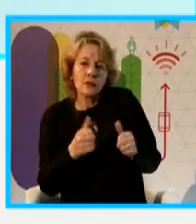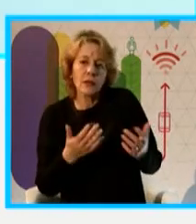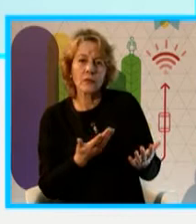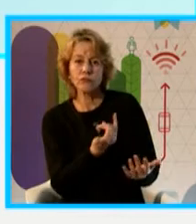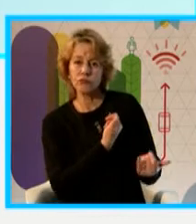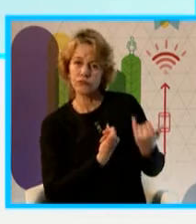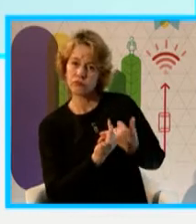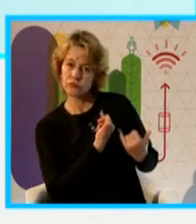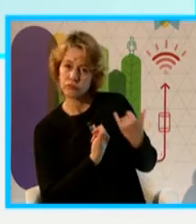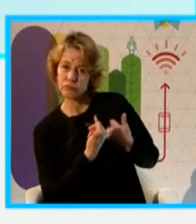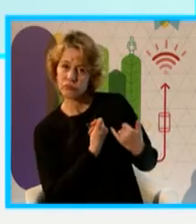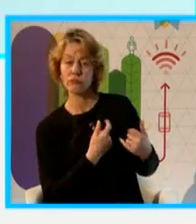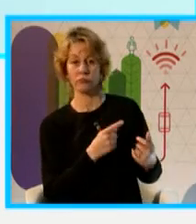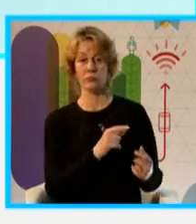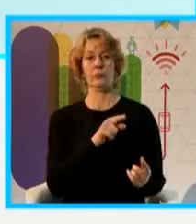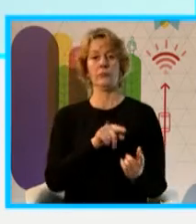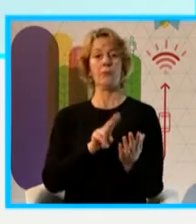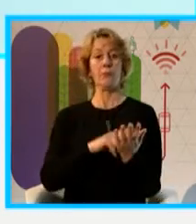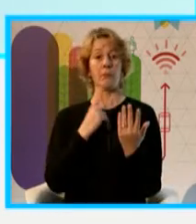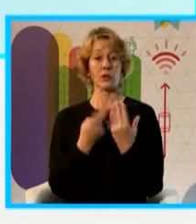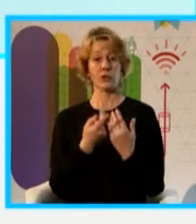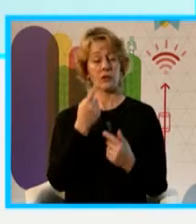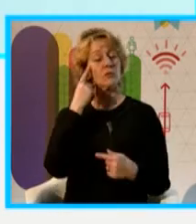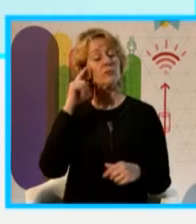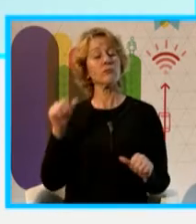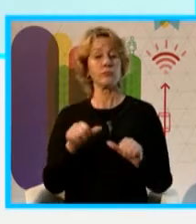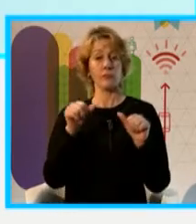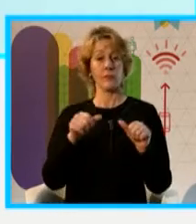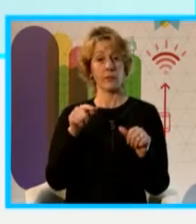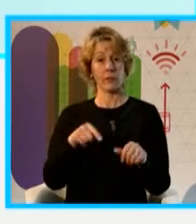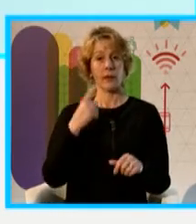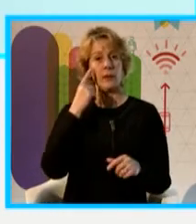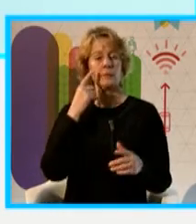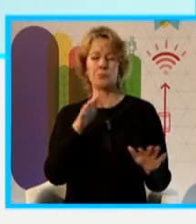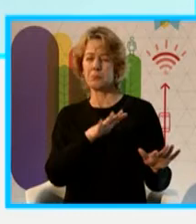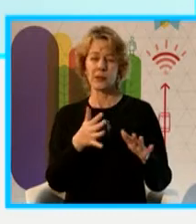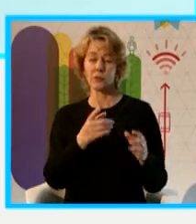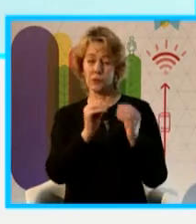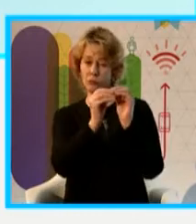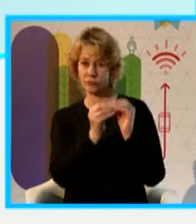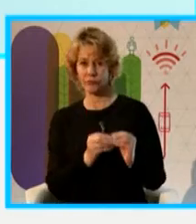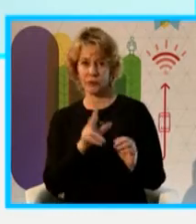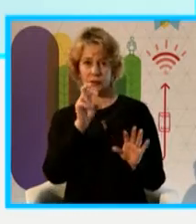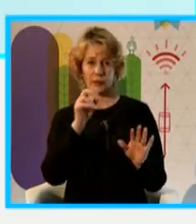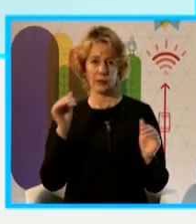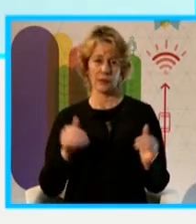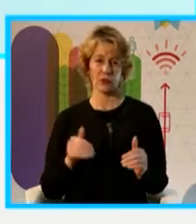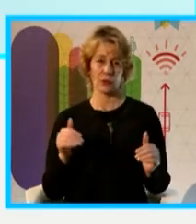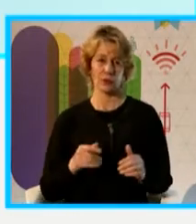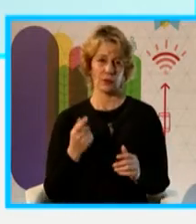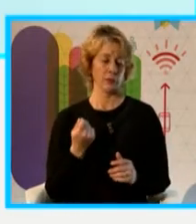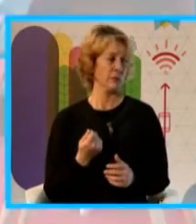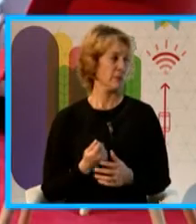La idea es que este proyecto se haga en el plazo de este año y con un costo menor a unos 30 millones de pesos. La próxima.